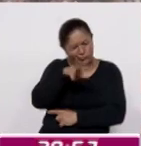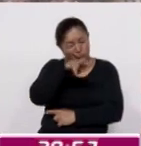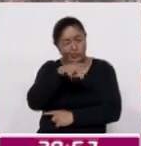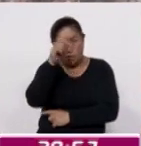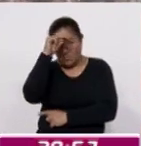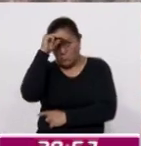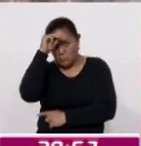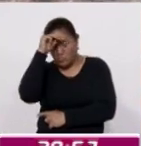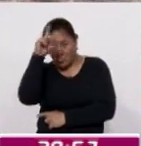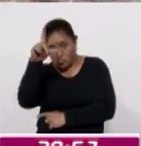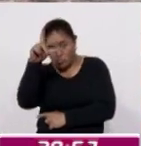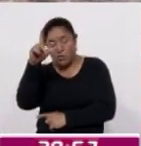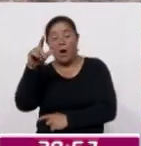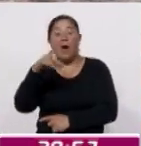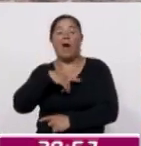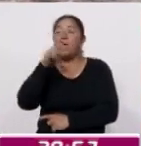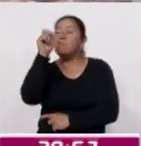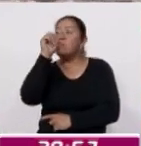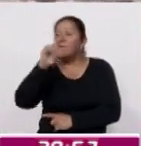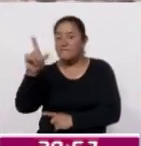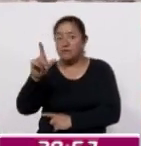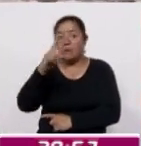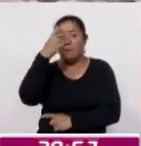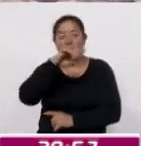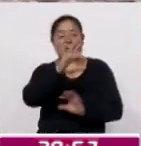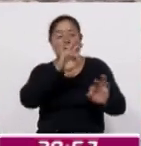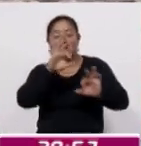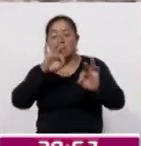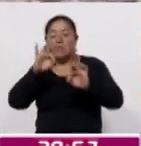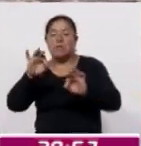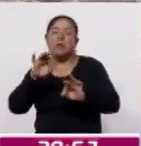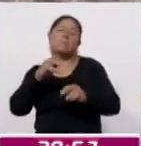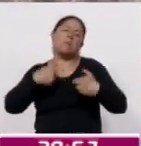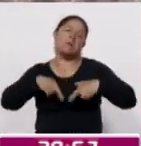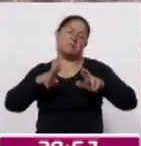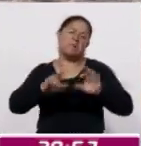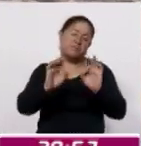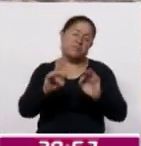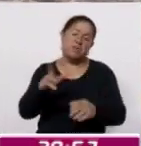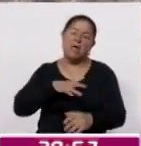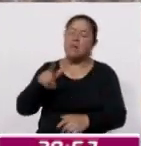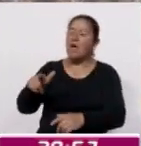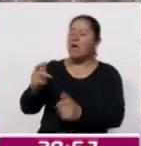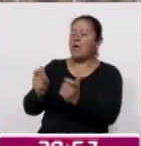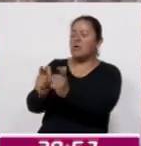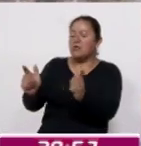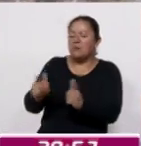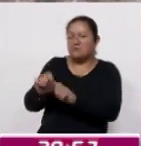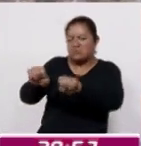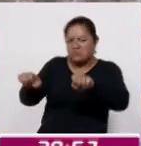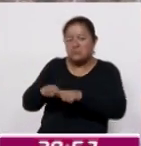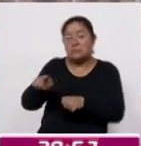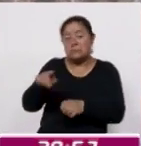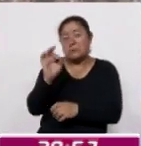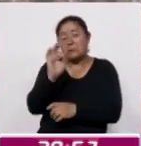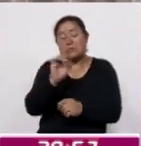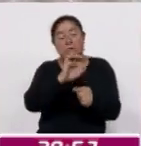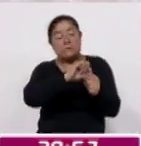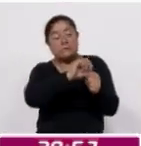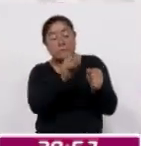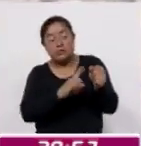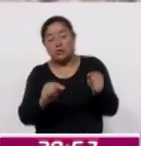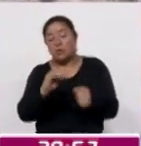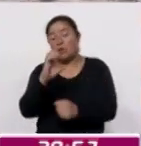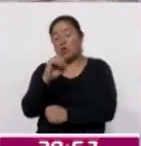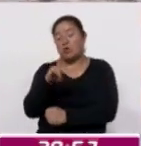talento para poder sacar nuestros electivos para una buena representación en los macroregionales y, en todo caso, un nacional con ADE.